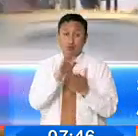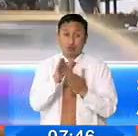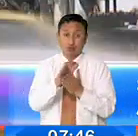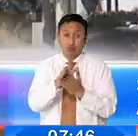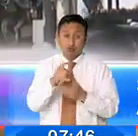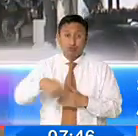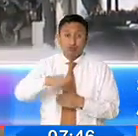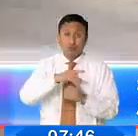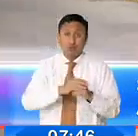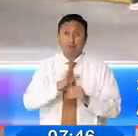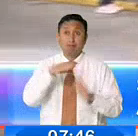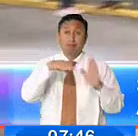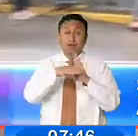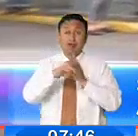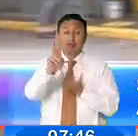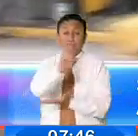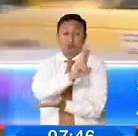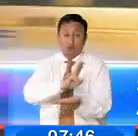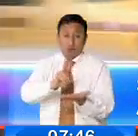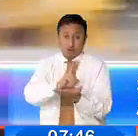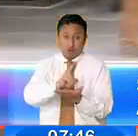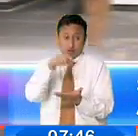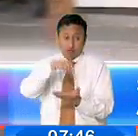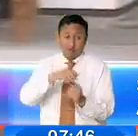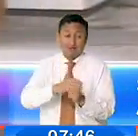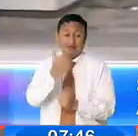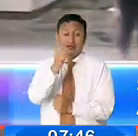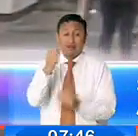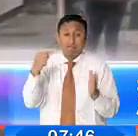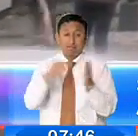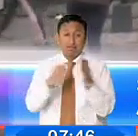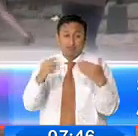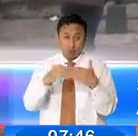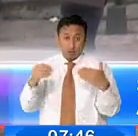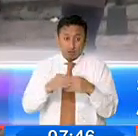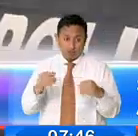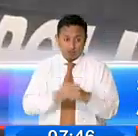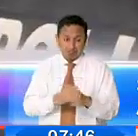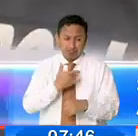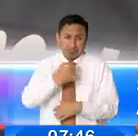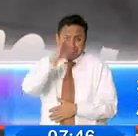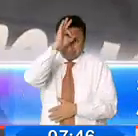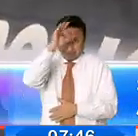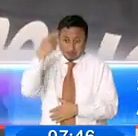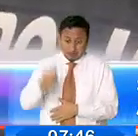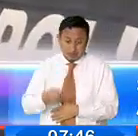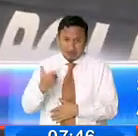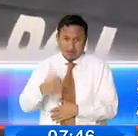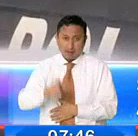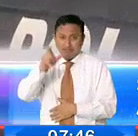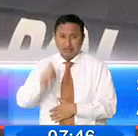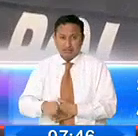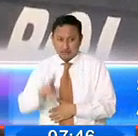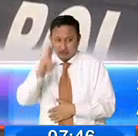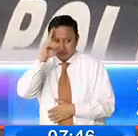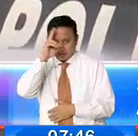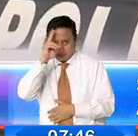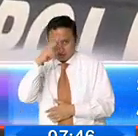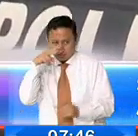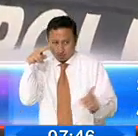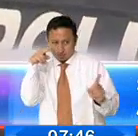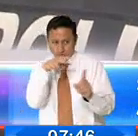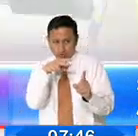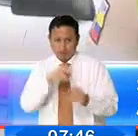agencia bancaria ubicada en el sector de la Villaflora, 10 mil dólares, sin imaginarse que la plata estaba en la mira de los conocidos